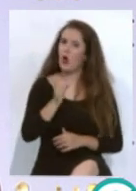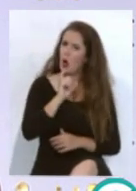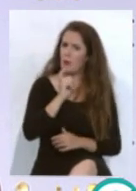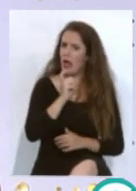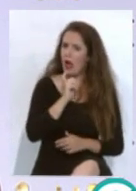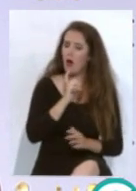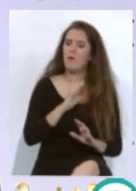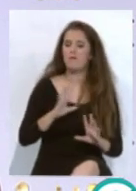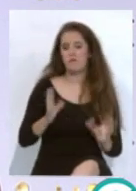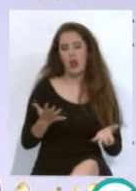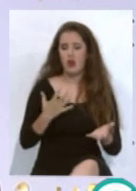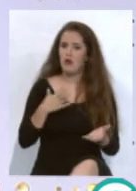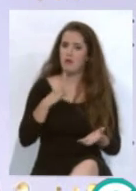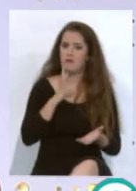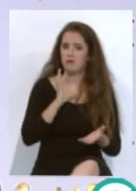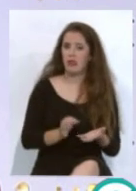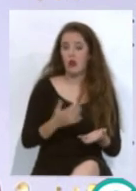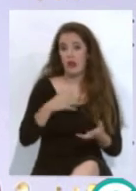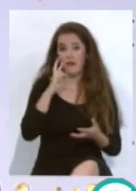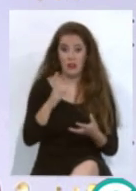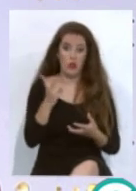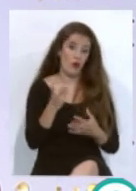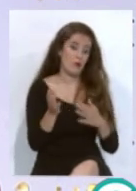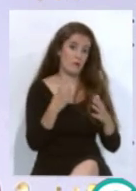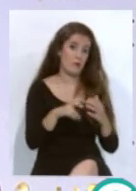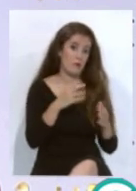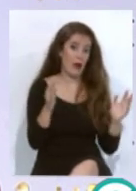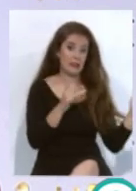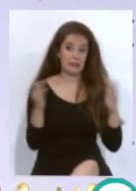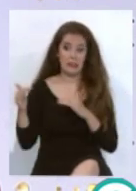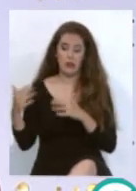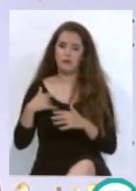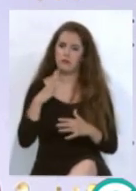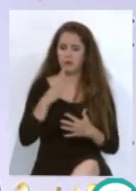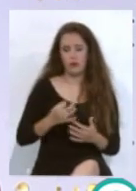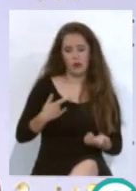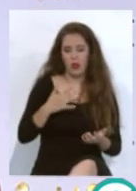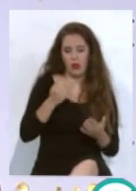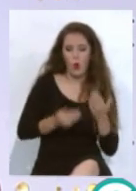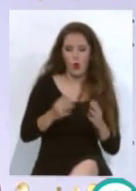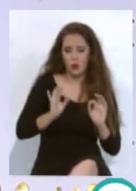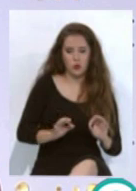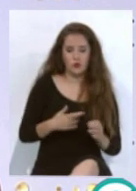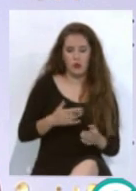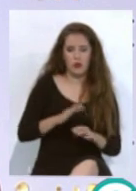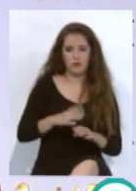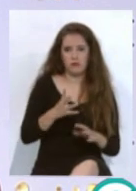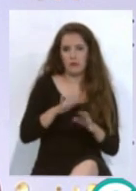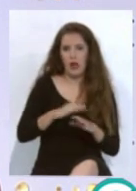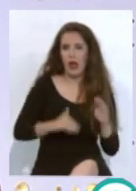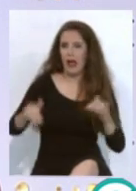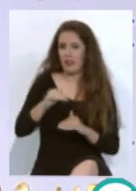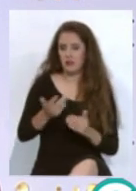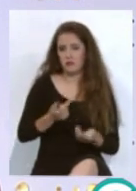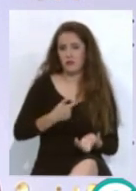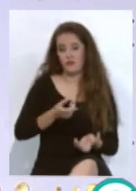pero yo creo que viendo los dos partidos, yo creo que ha sido justo merecedor de ese ascenso, y la verdad que cierta